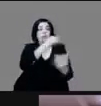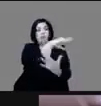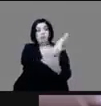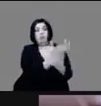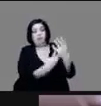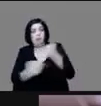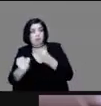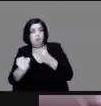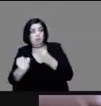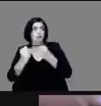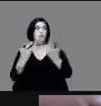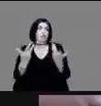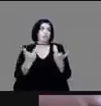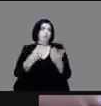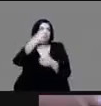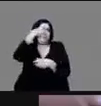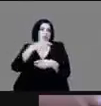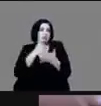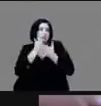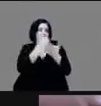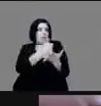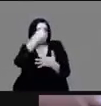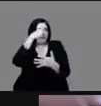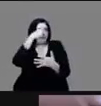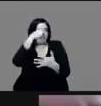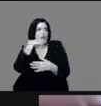que les ayudara a huir.